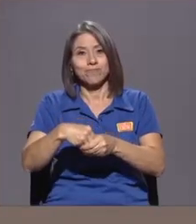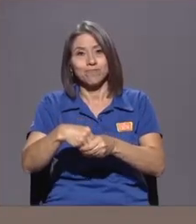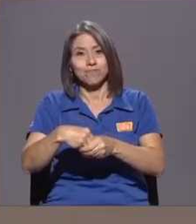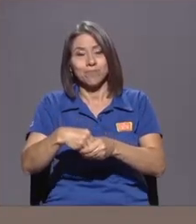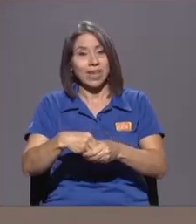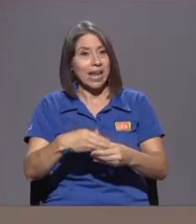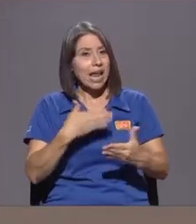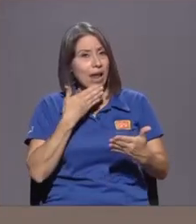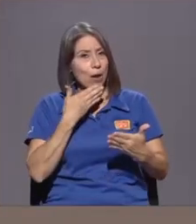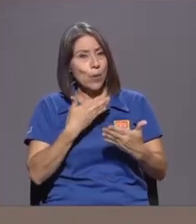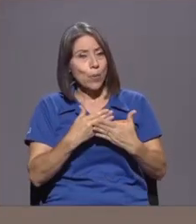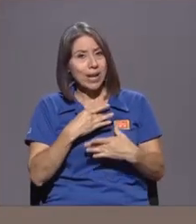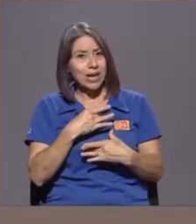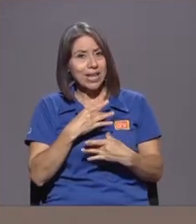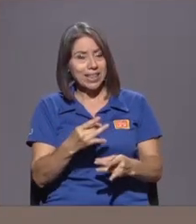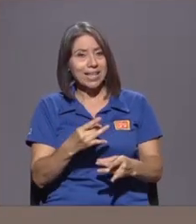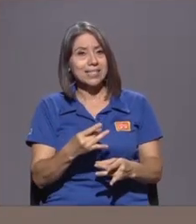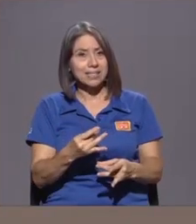Qué interesante